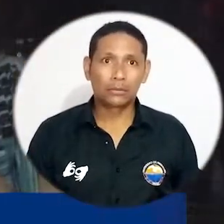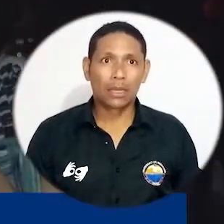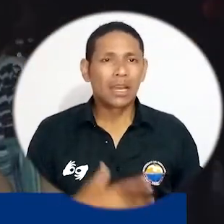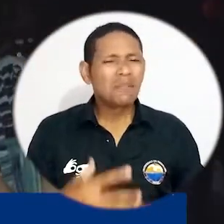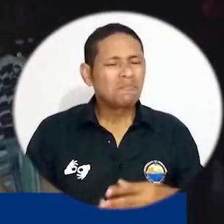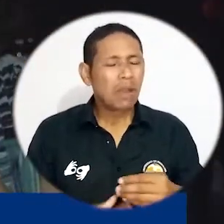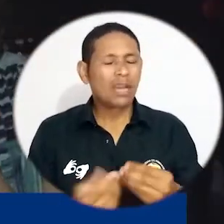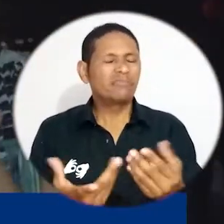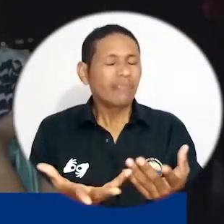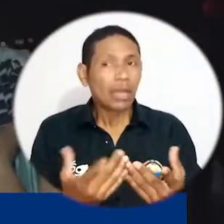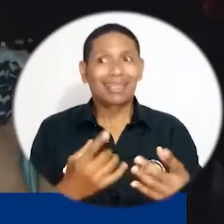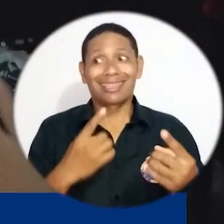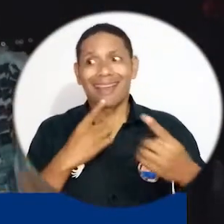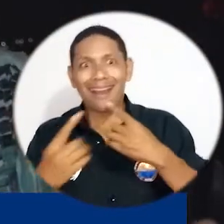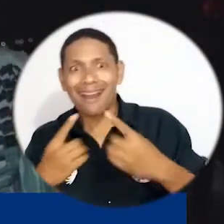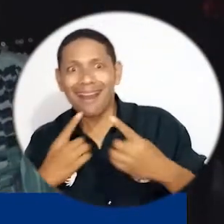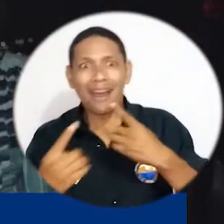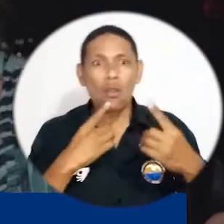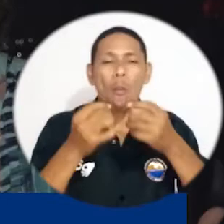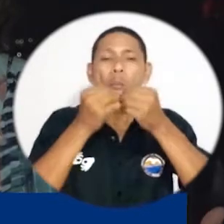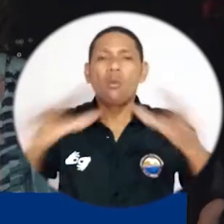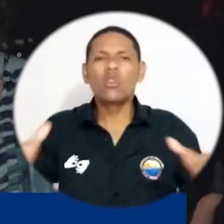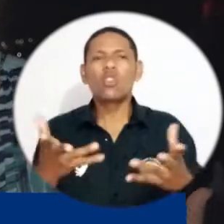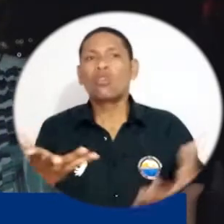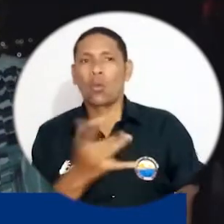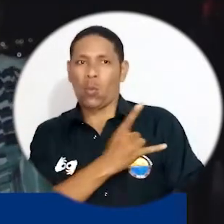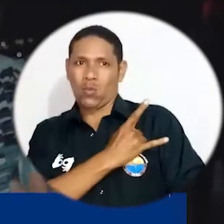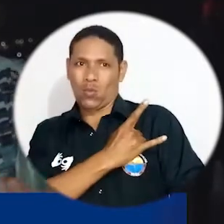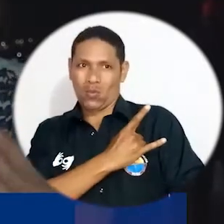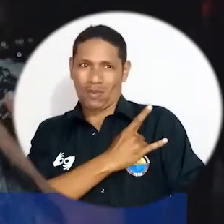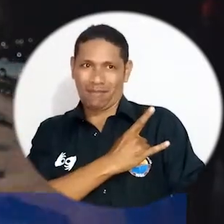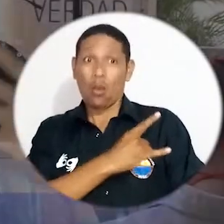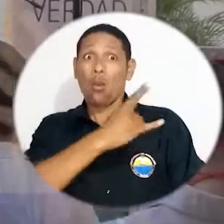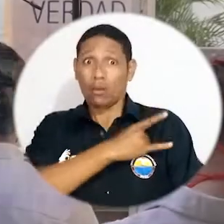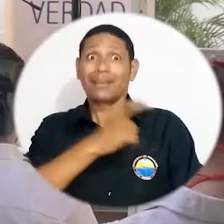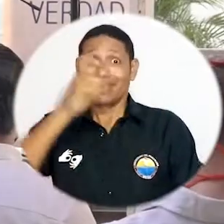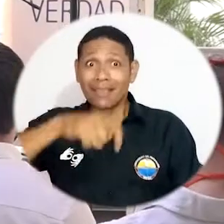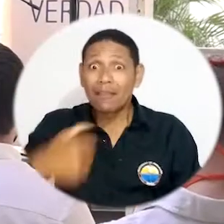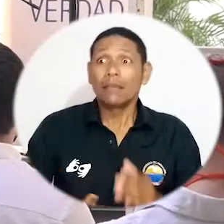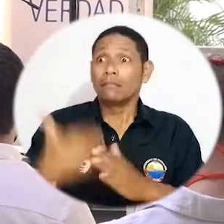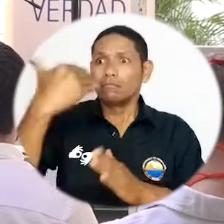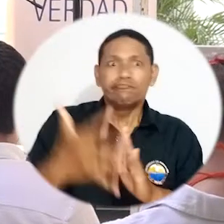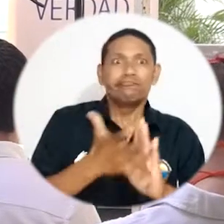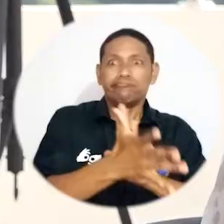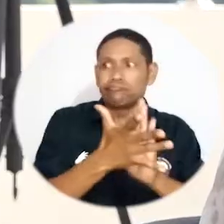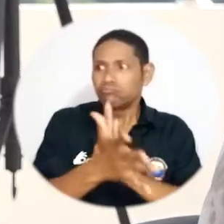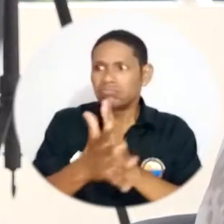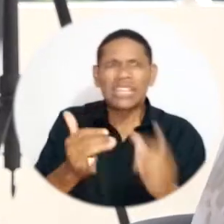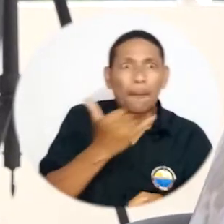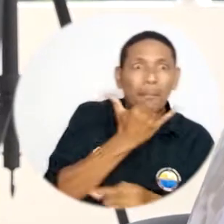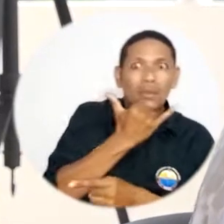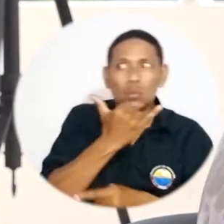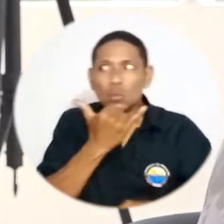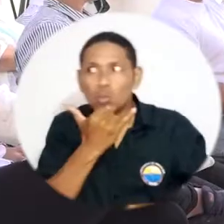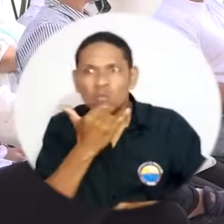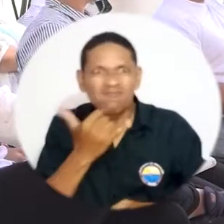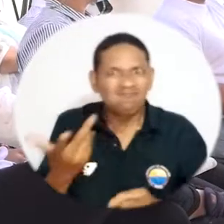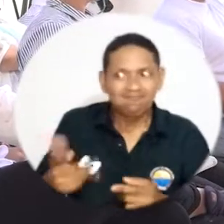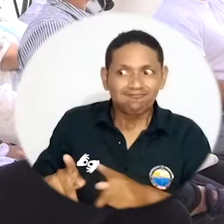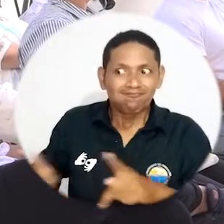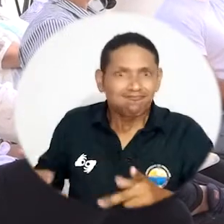¿Qué sigue? Sigue hacer un diálogo público en las universidades. Las universidades deben empezar a hablar de lo que les pasó.